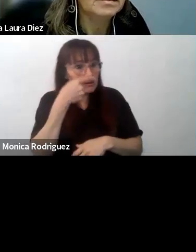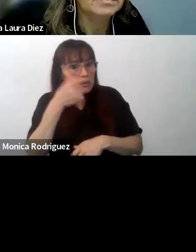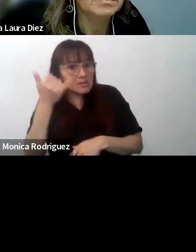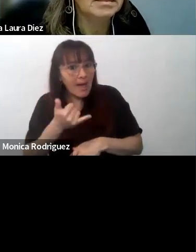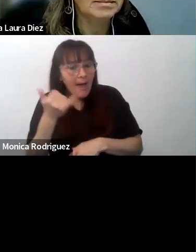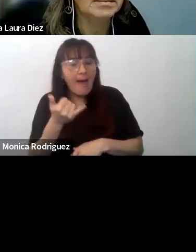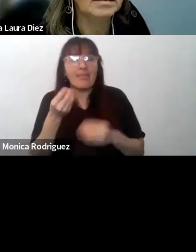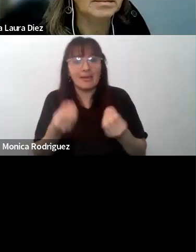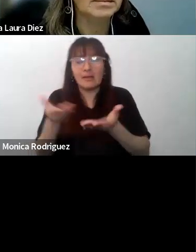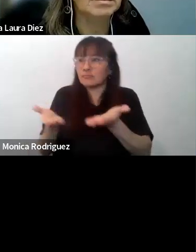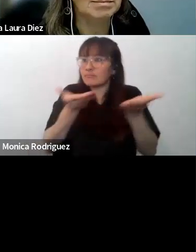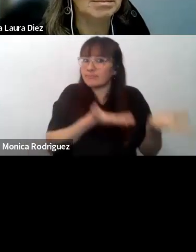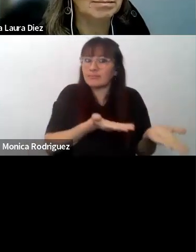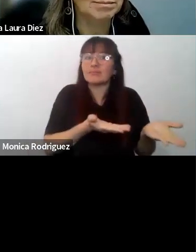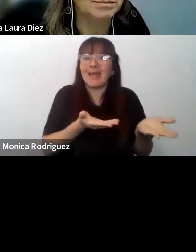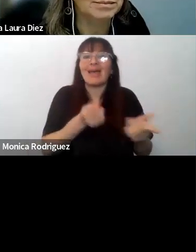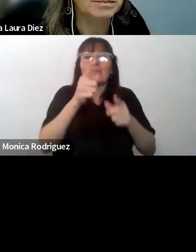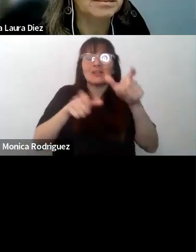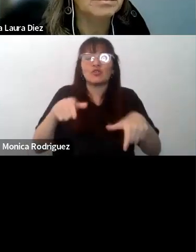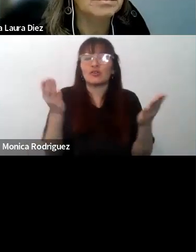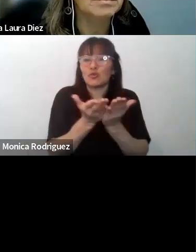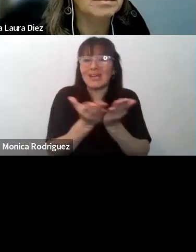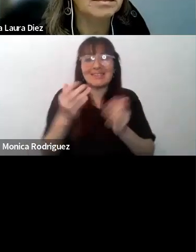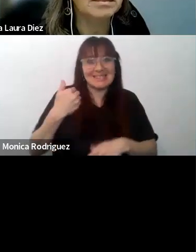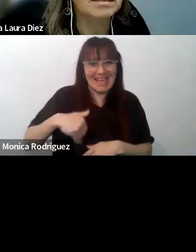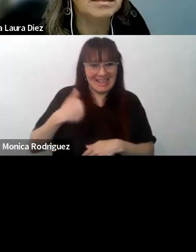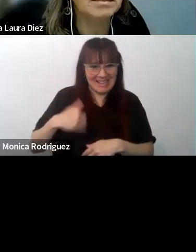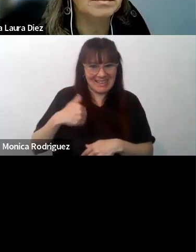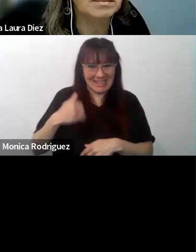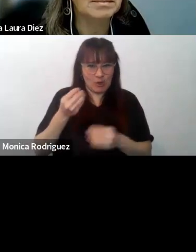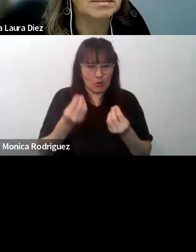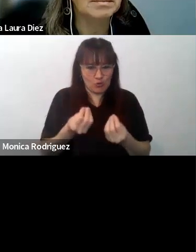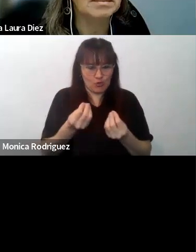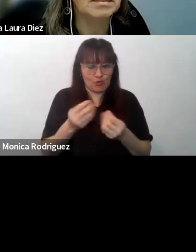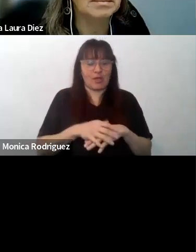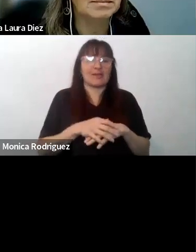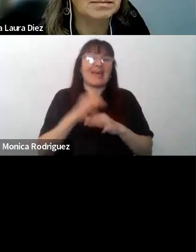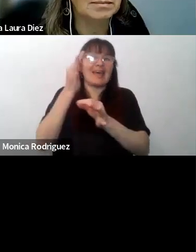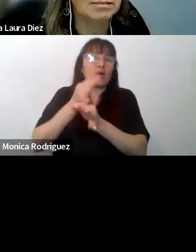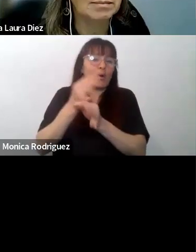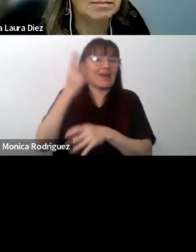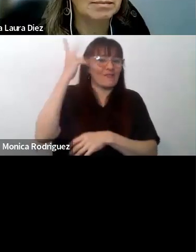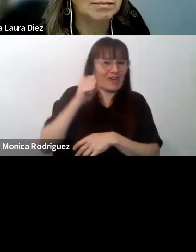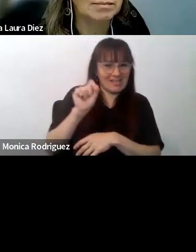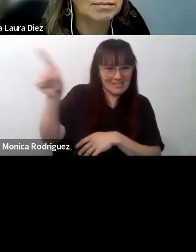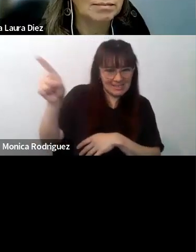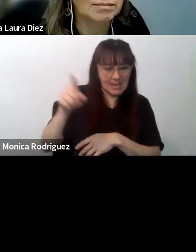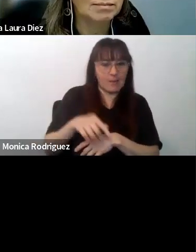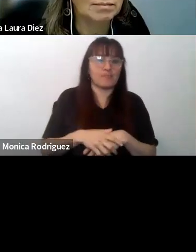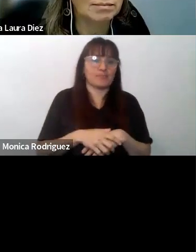poder recibir también a estudiantes argentinos en el marco de su residencia en escuelas en Francia. Es una